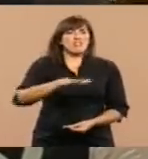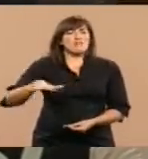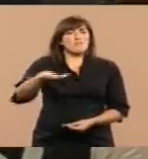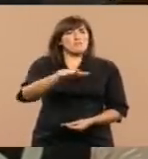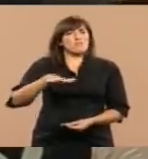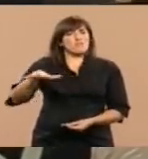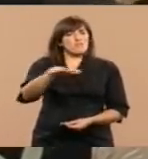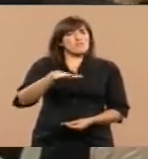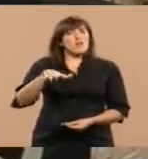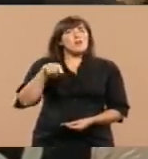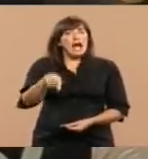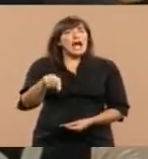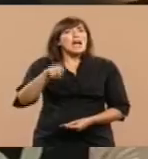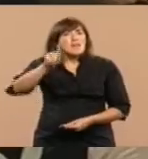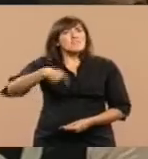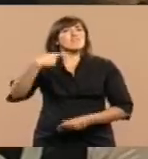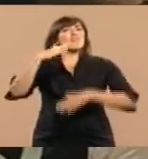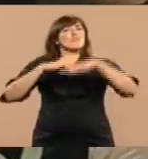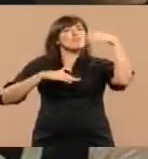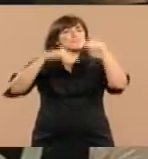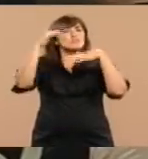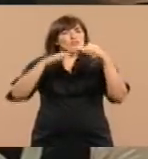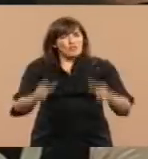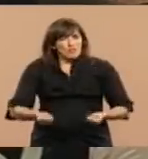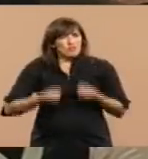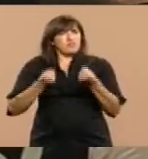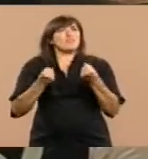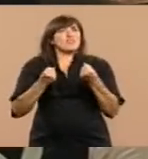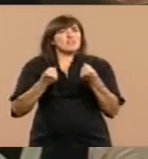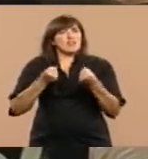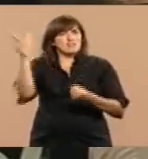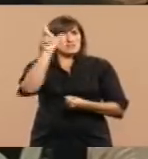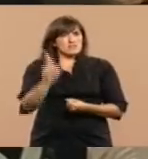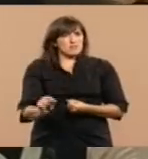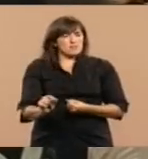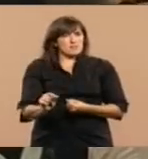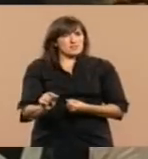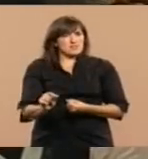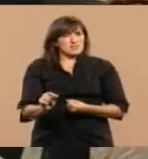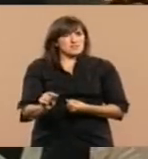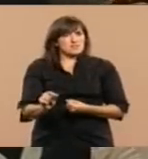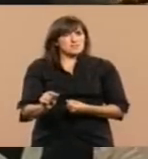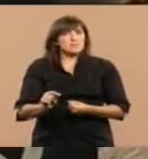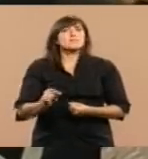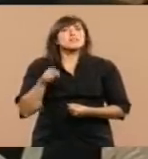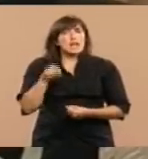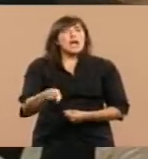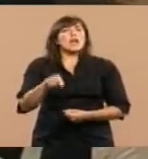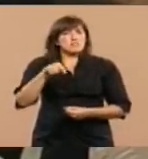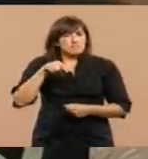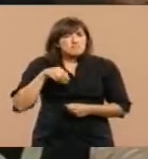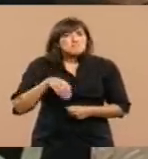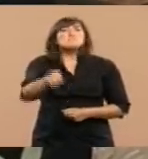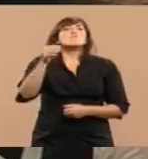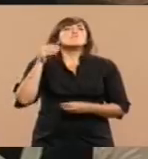donde se puede construir la fortaleza de un país para emprender